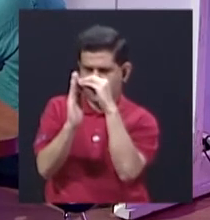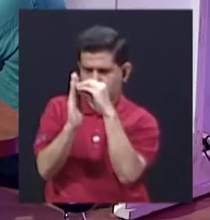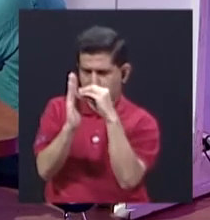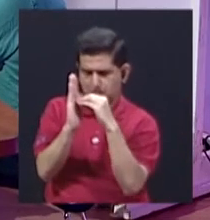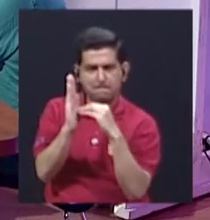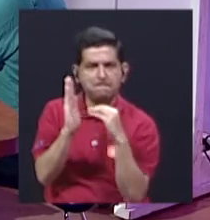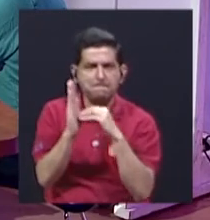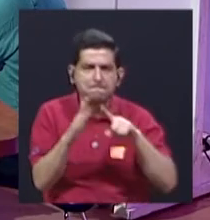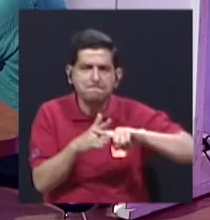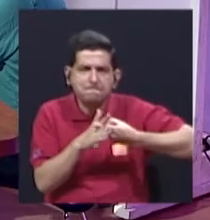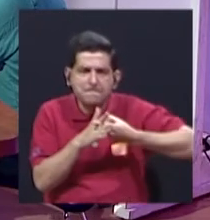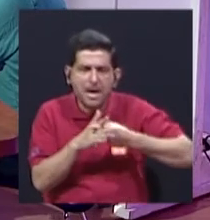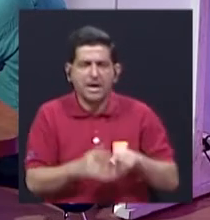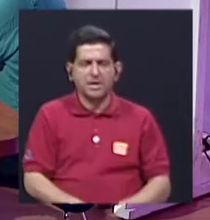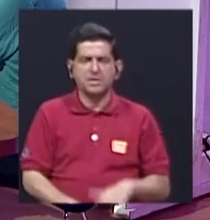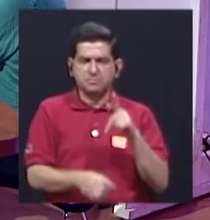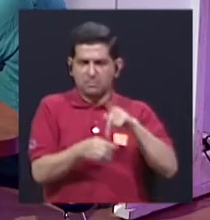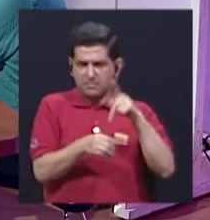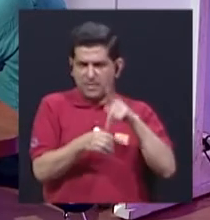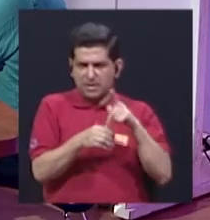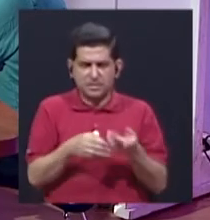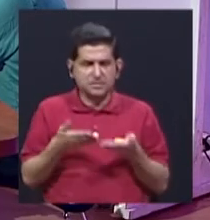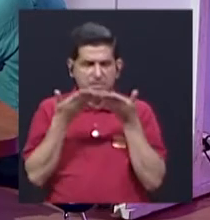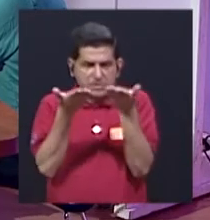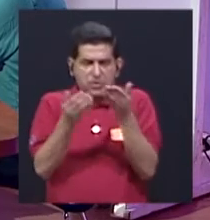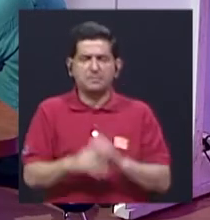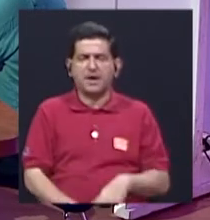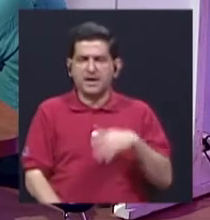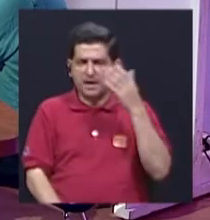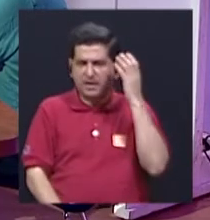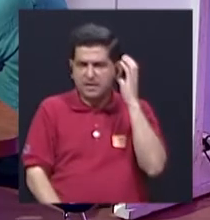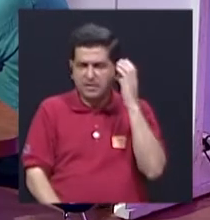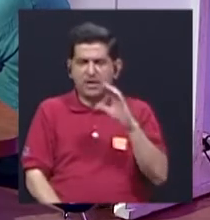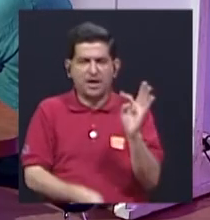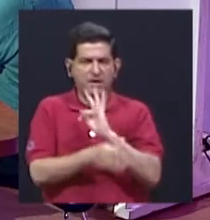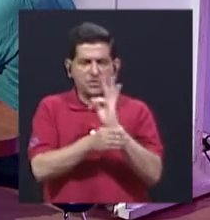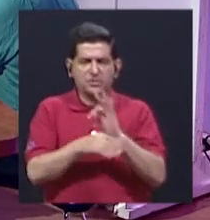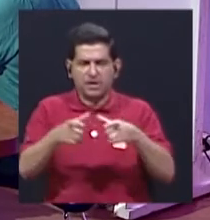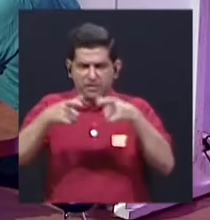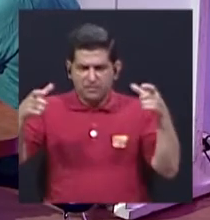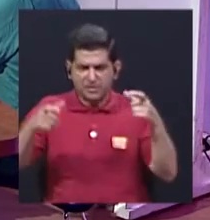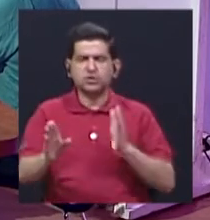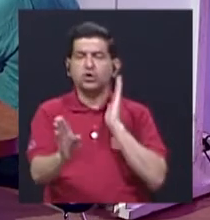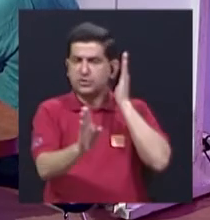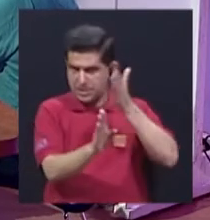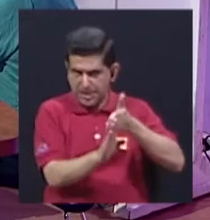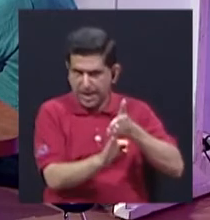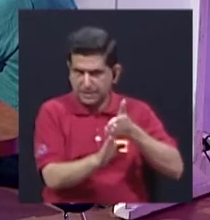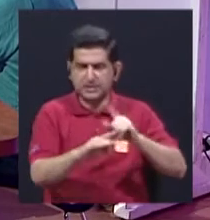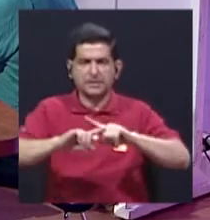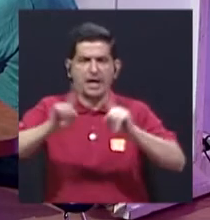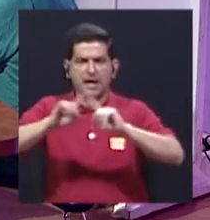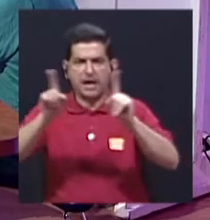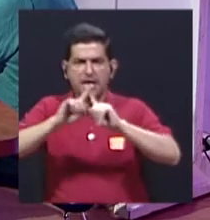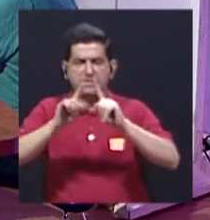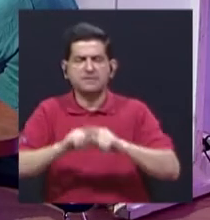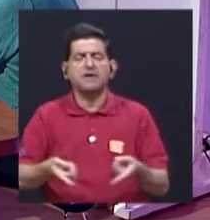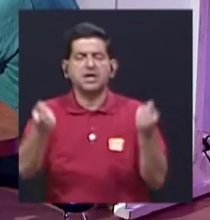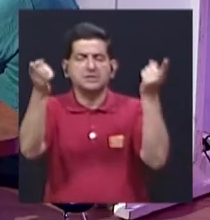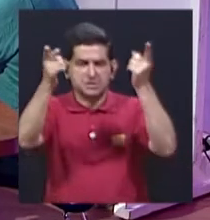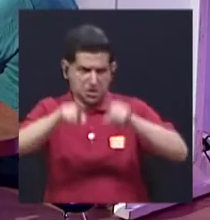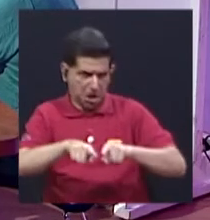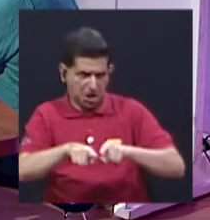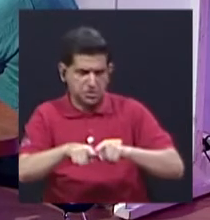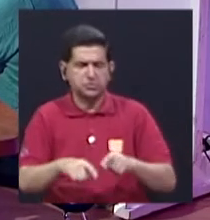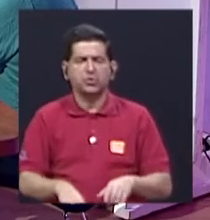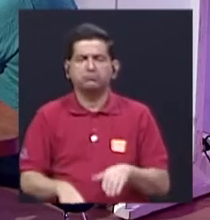mecanismos de concurso para otorgar frecuencias de manera directa, para otorgar frecuencias en los diversos casos, para,